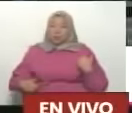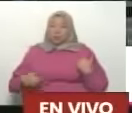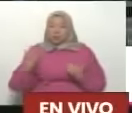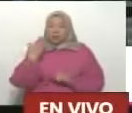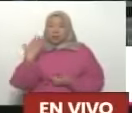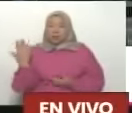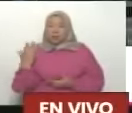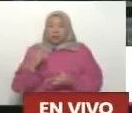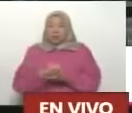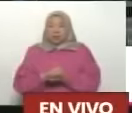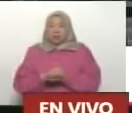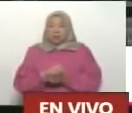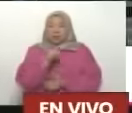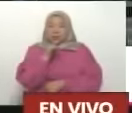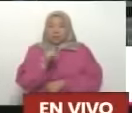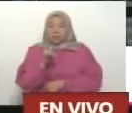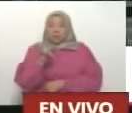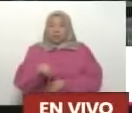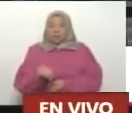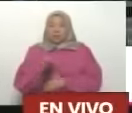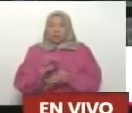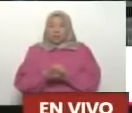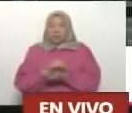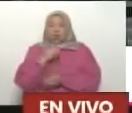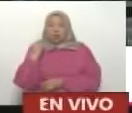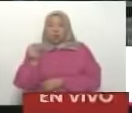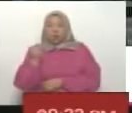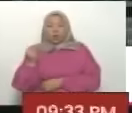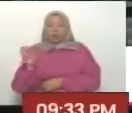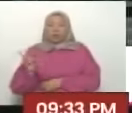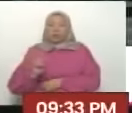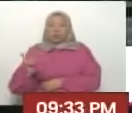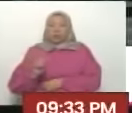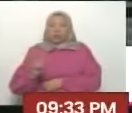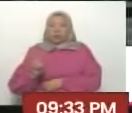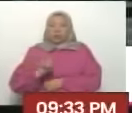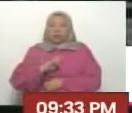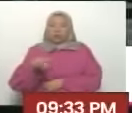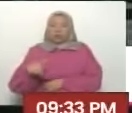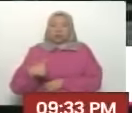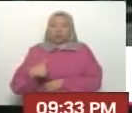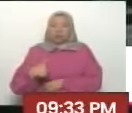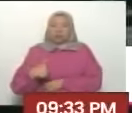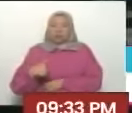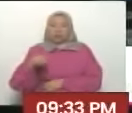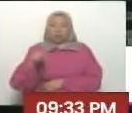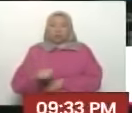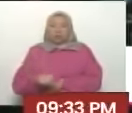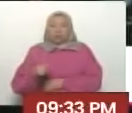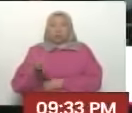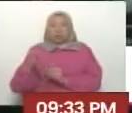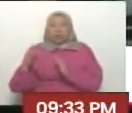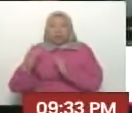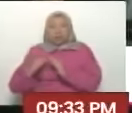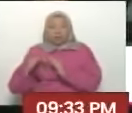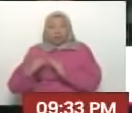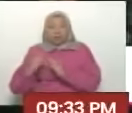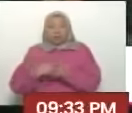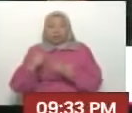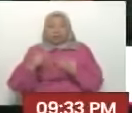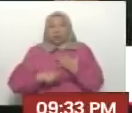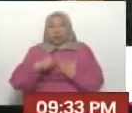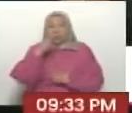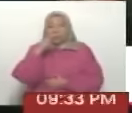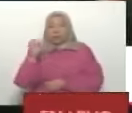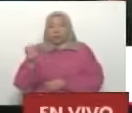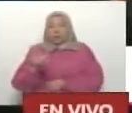combatiente, Silvia. También amiga de la juventud venezolana. Y para nosotros, bueno, un placer ya estar aquí en nuestra casa, que es este programa al cual usted